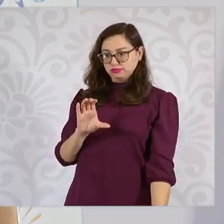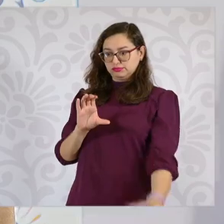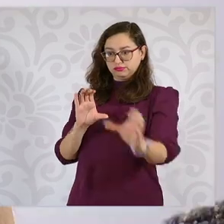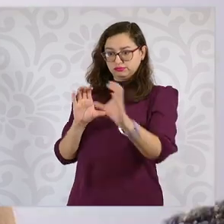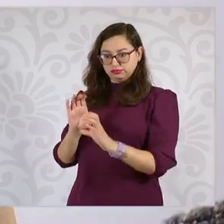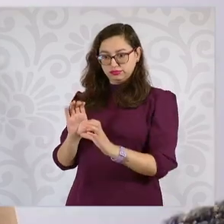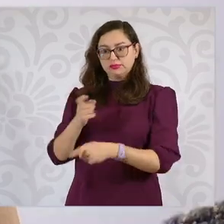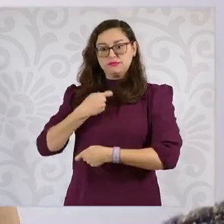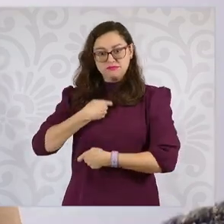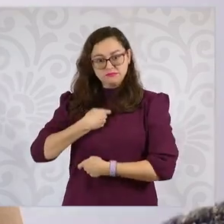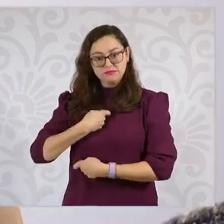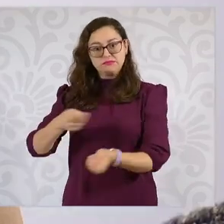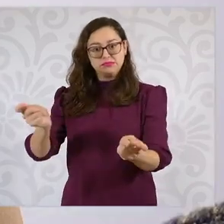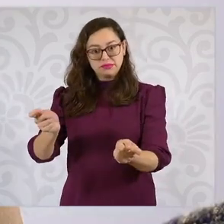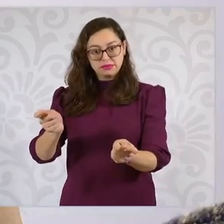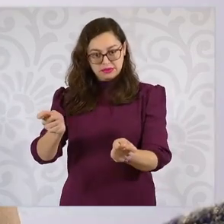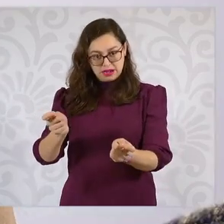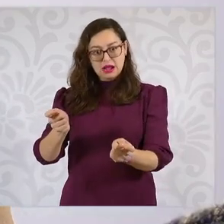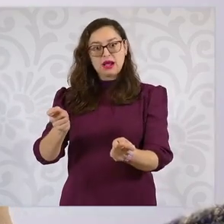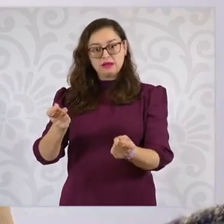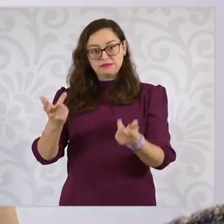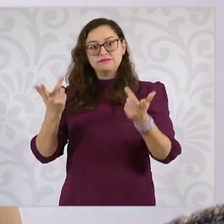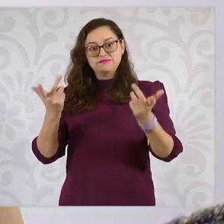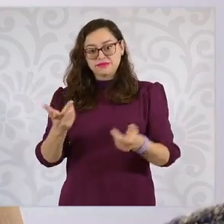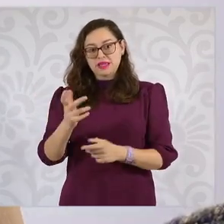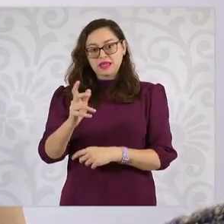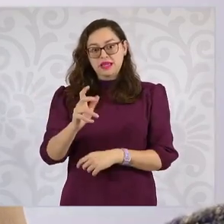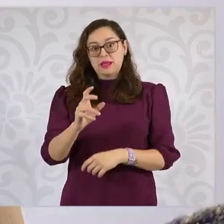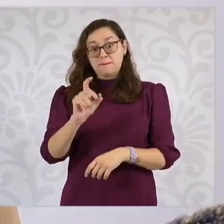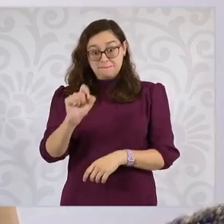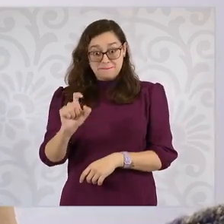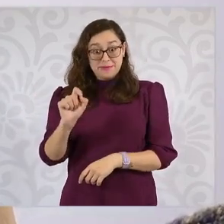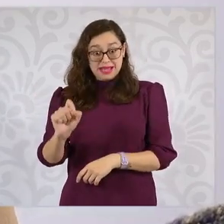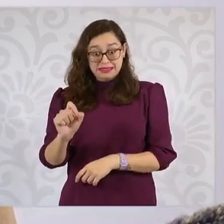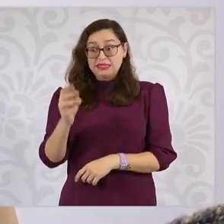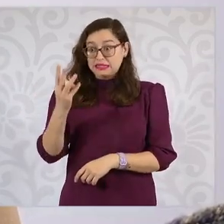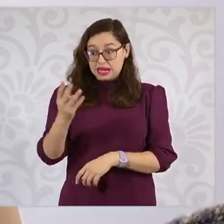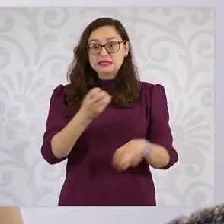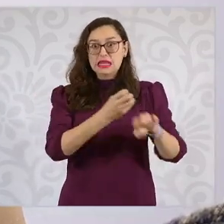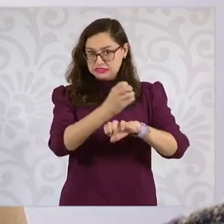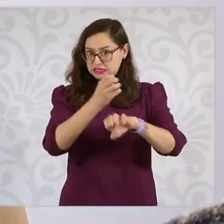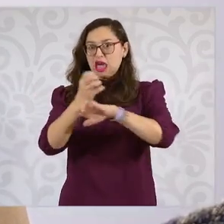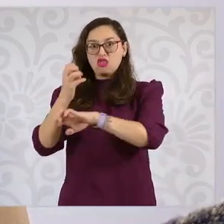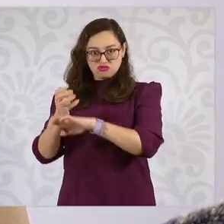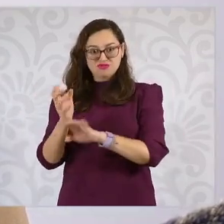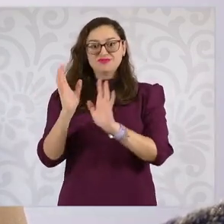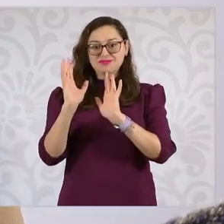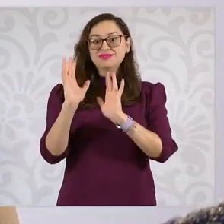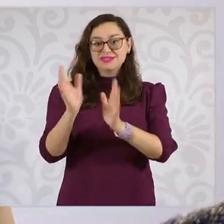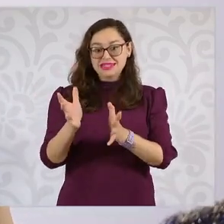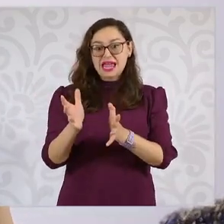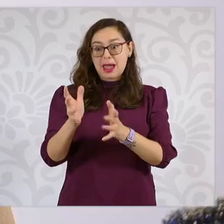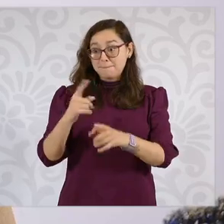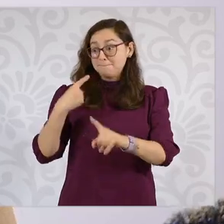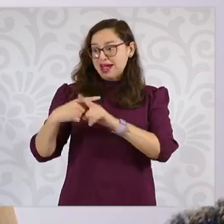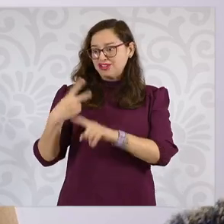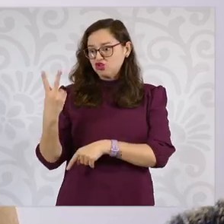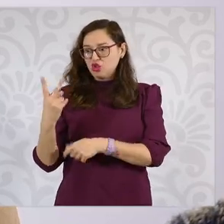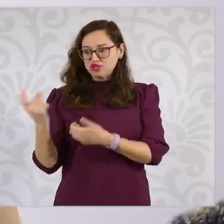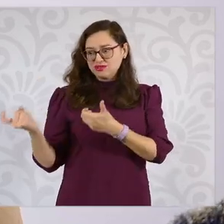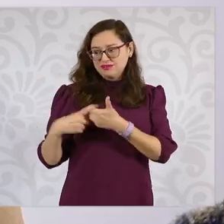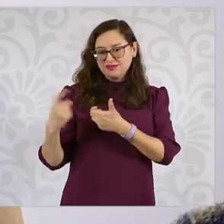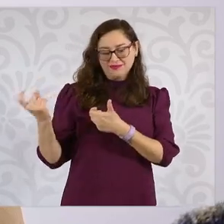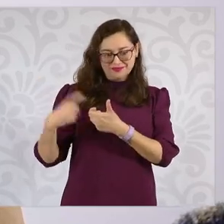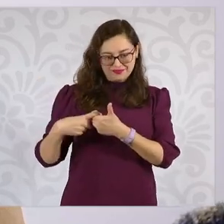entregar la pensión universal ya en 23 estados, bueno, 21 actualmente y se sumaron estos dos que ya informó